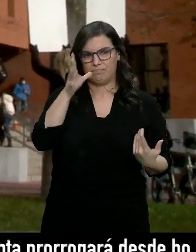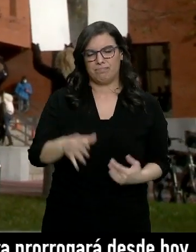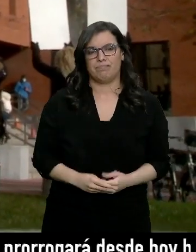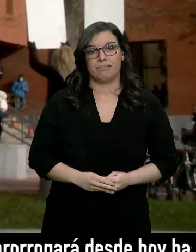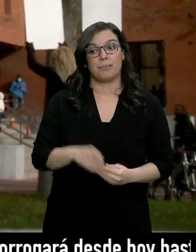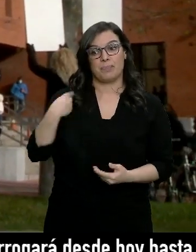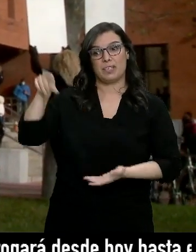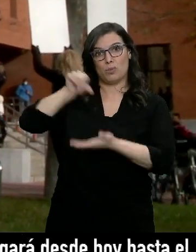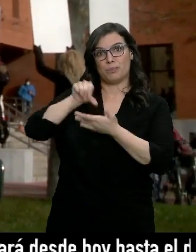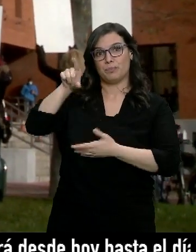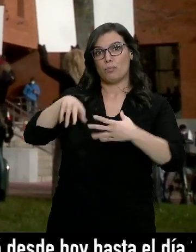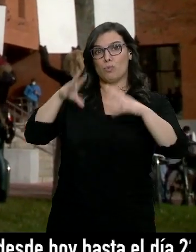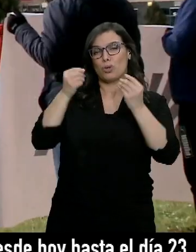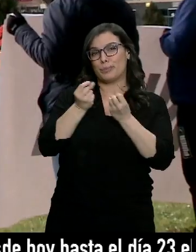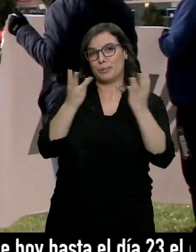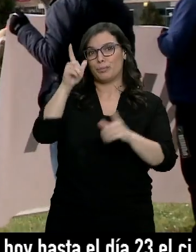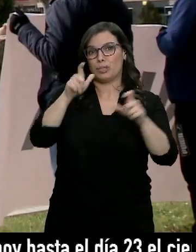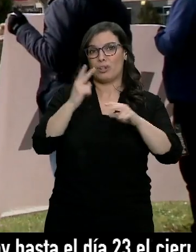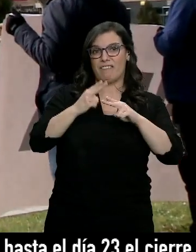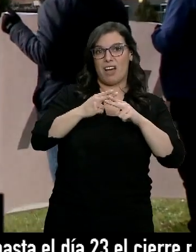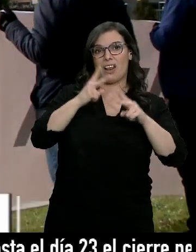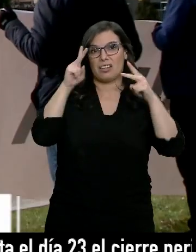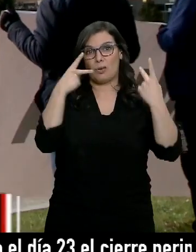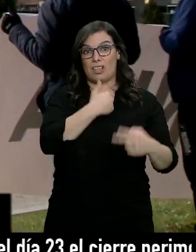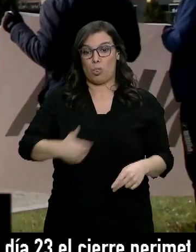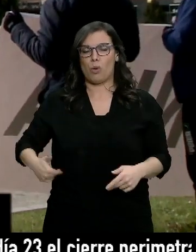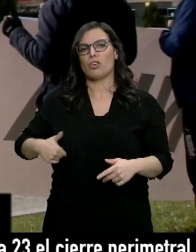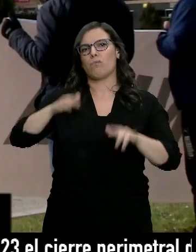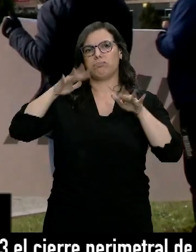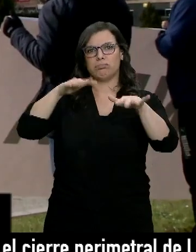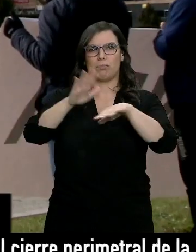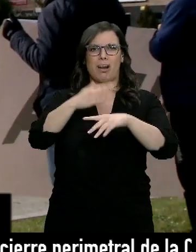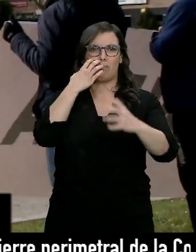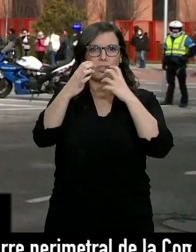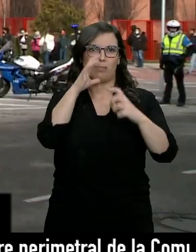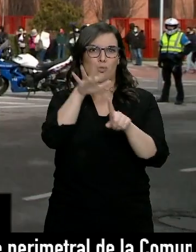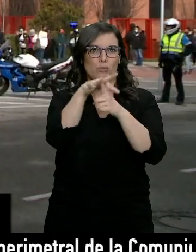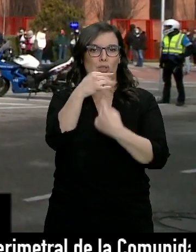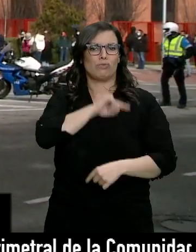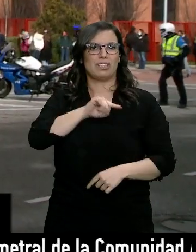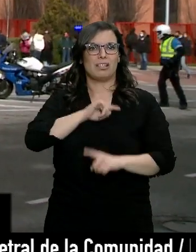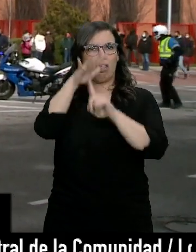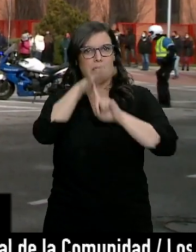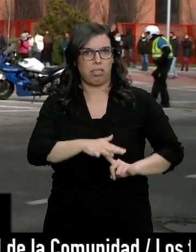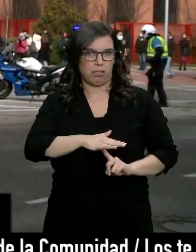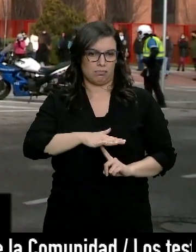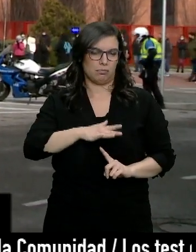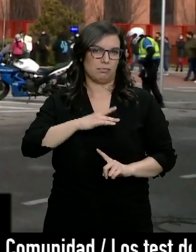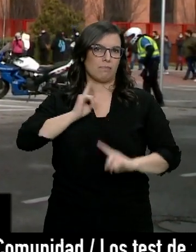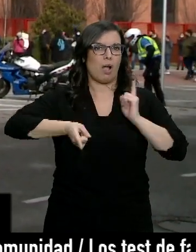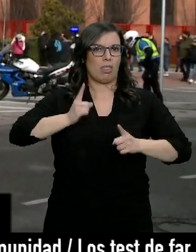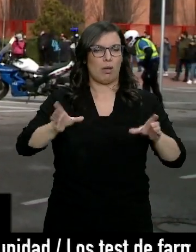Allí en Burgos, cientos de hosteleros se han manifestado para denunciar su situación. Se sienten discriminados por parte del gobierno regional.